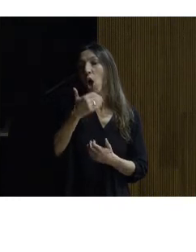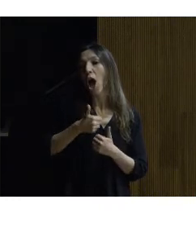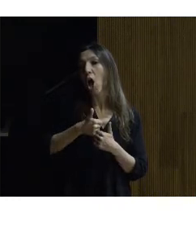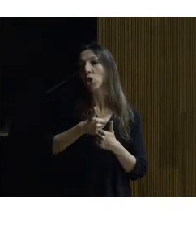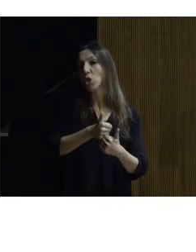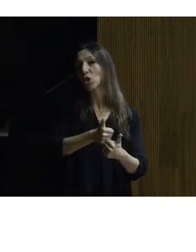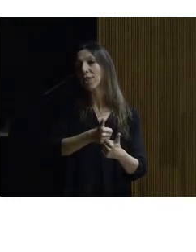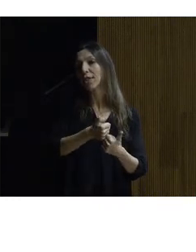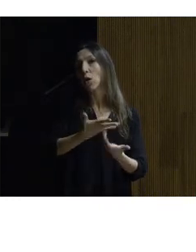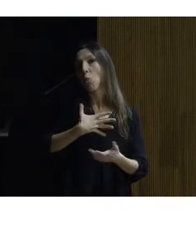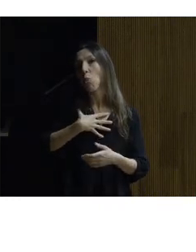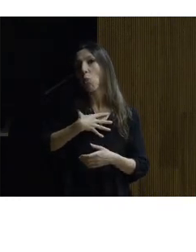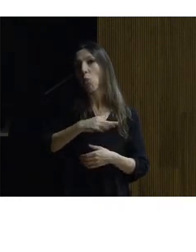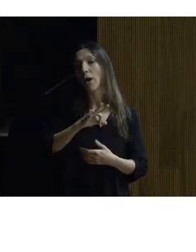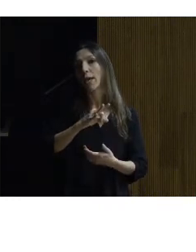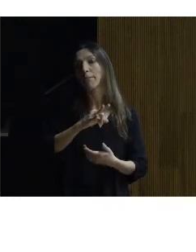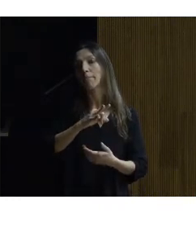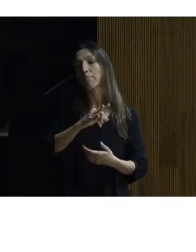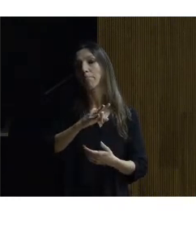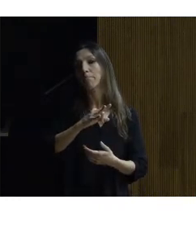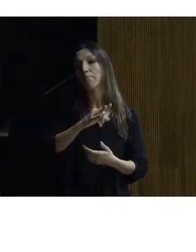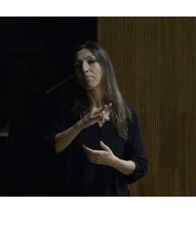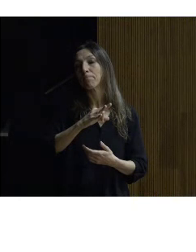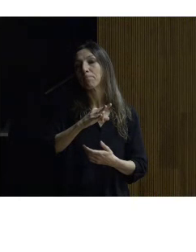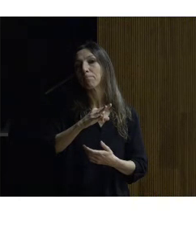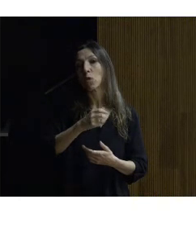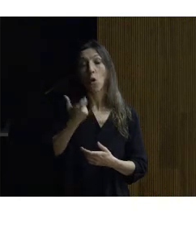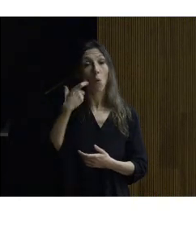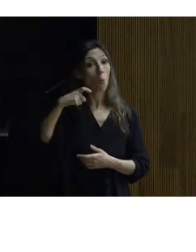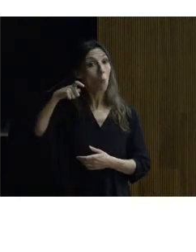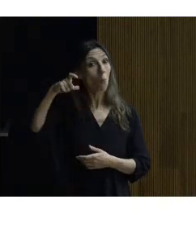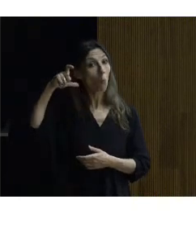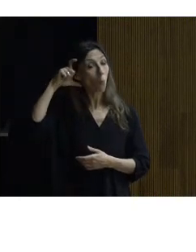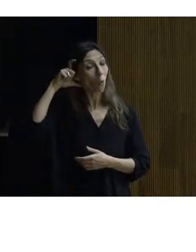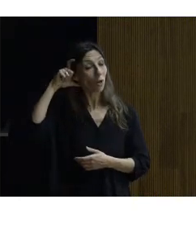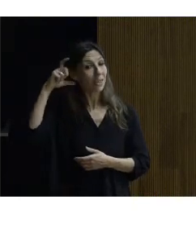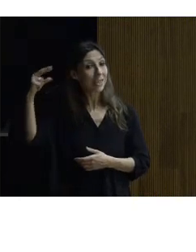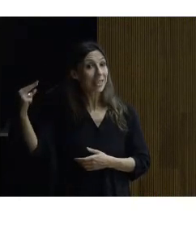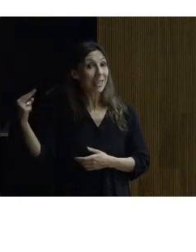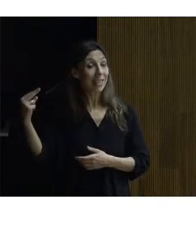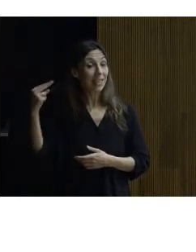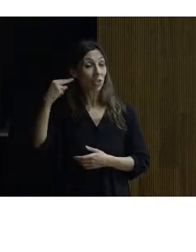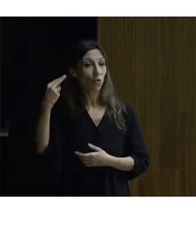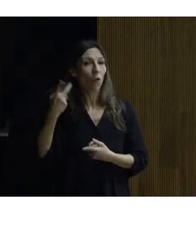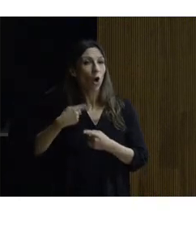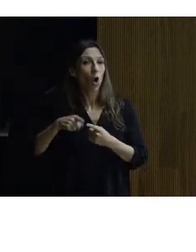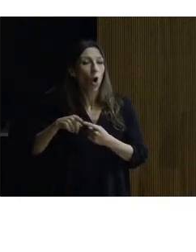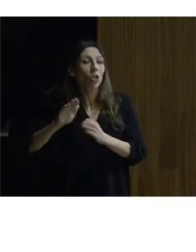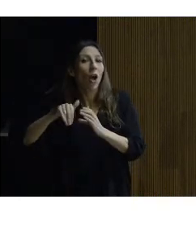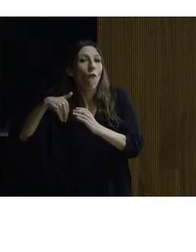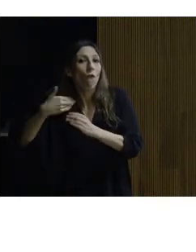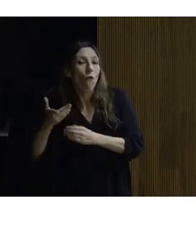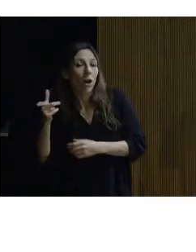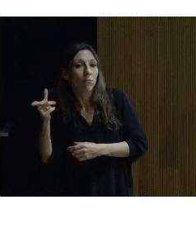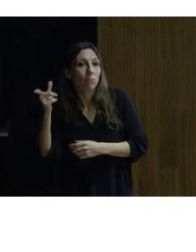posibilidad de enchufar a la prótesis un elemento externo de audio habitualmente está siendo un receptor de FM